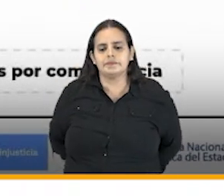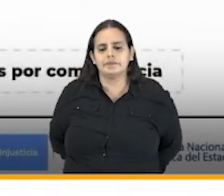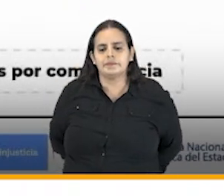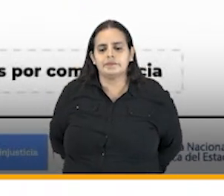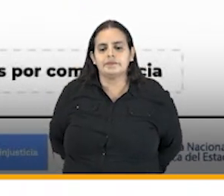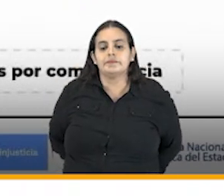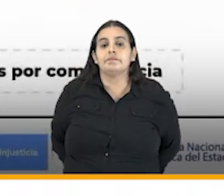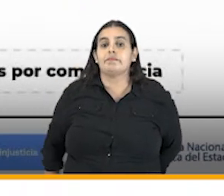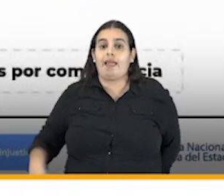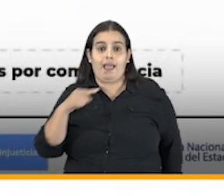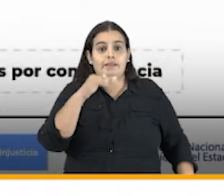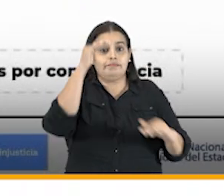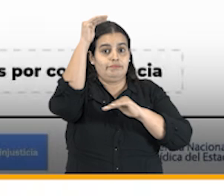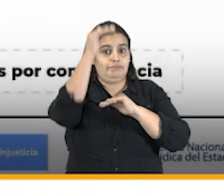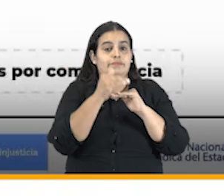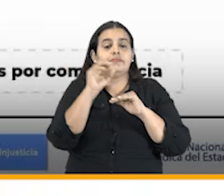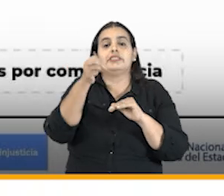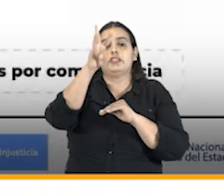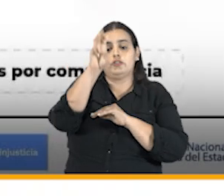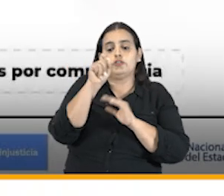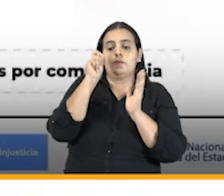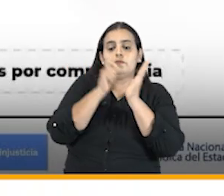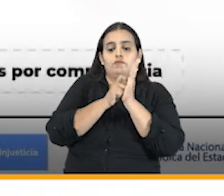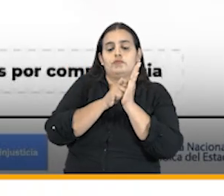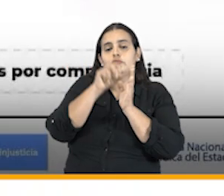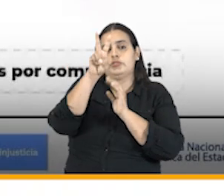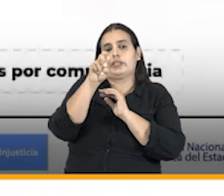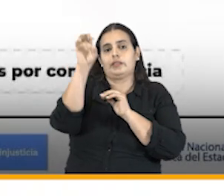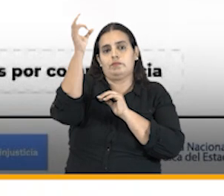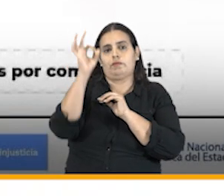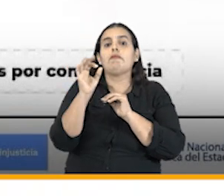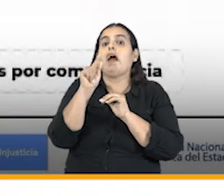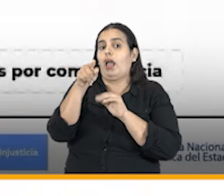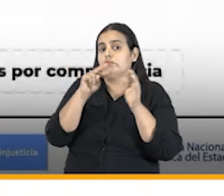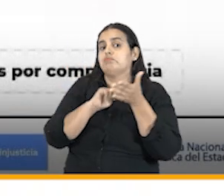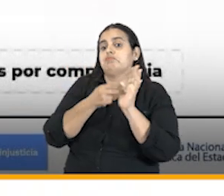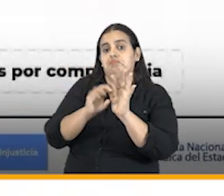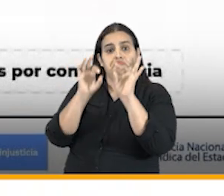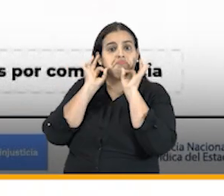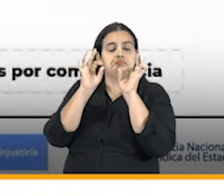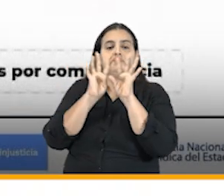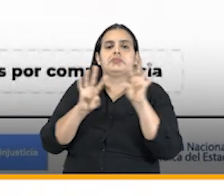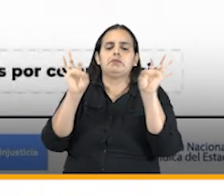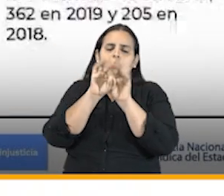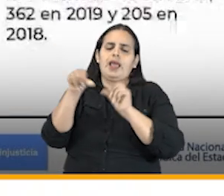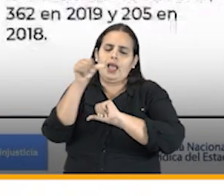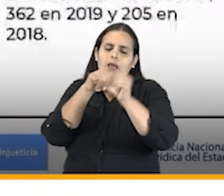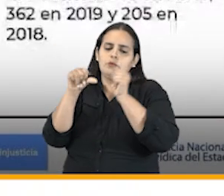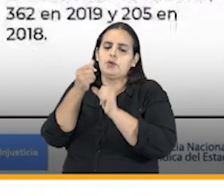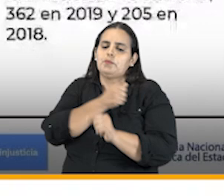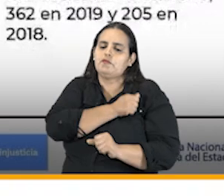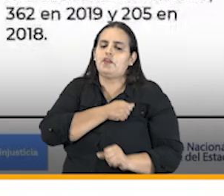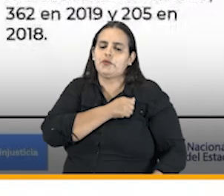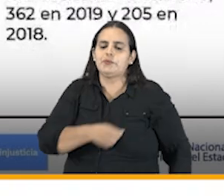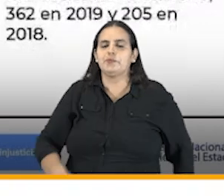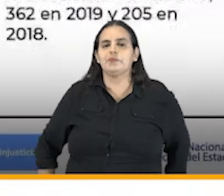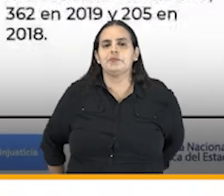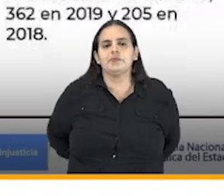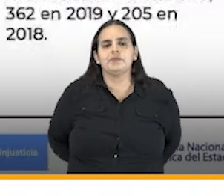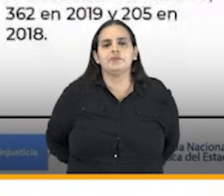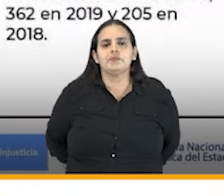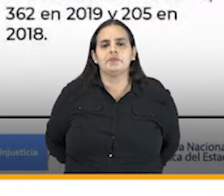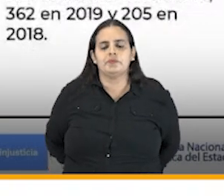esta disminución fue del 18.7% que es bastante importante siguiente por favor ahora bien